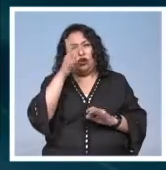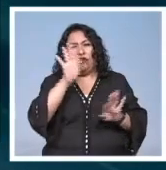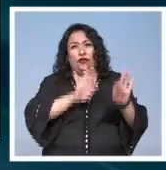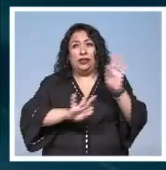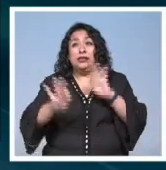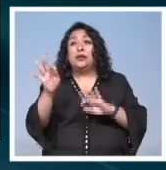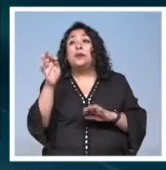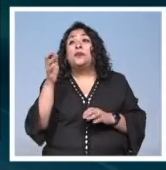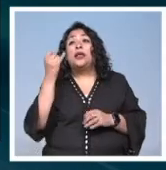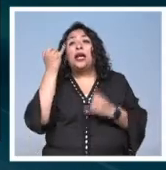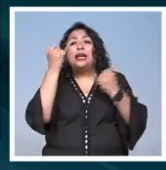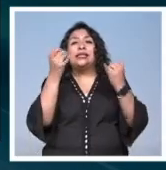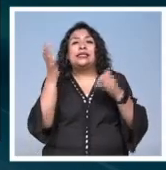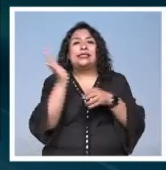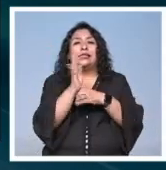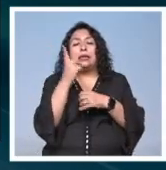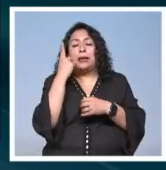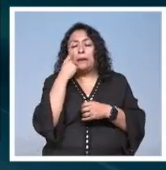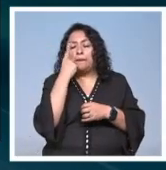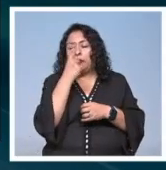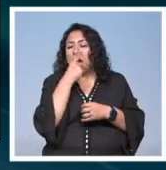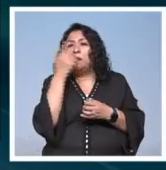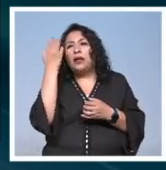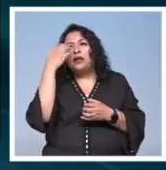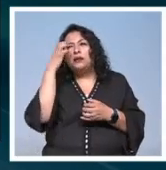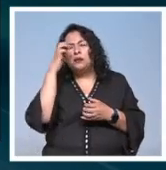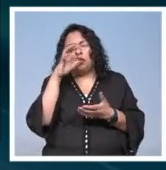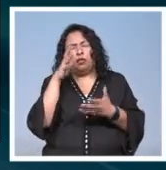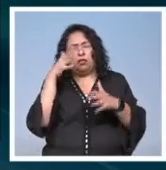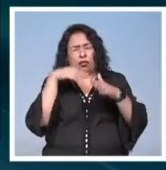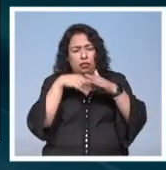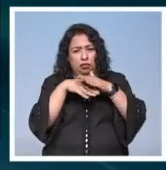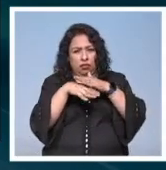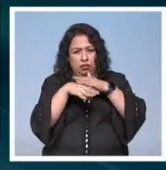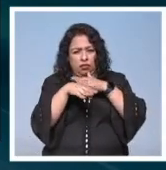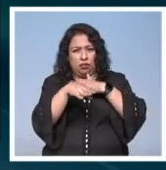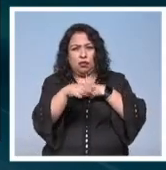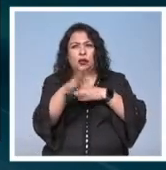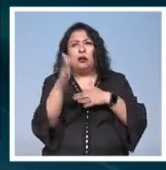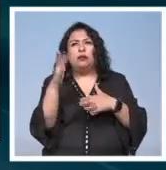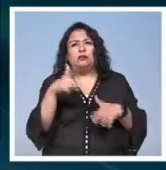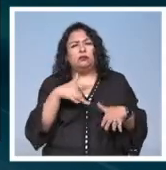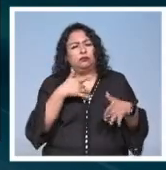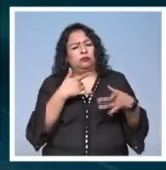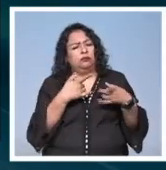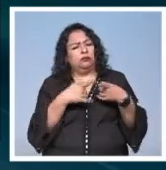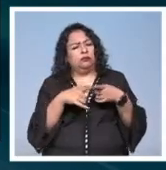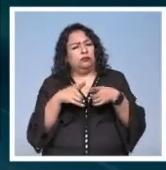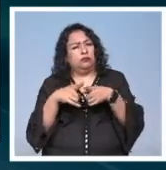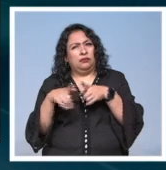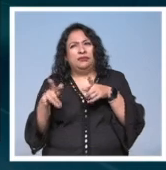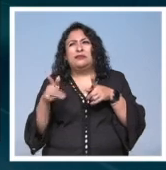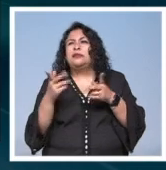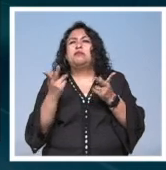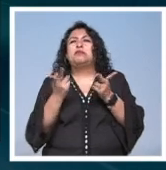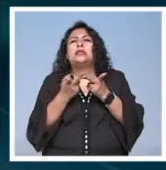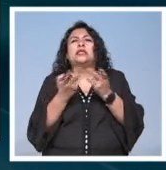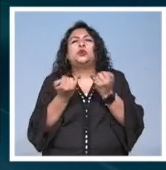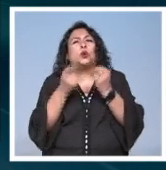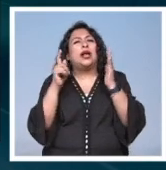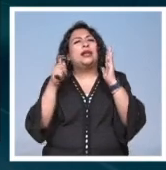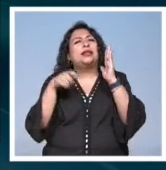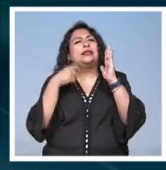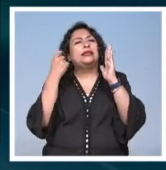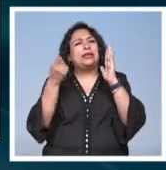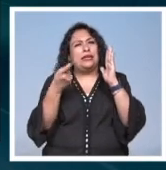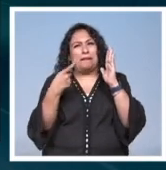párpados es una experiencia performática inmersiva multisensorial es como el cine pero